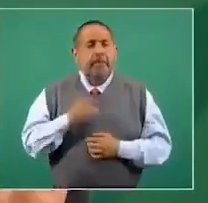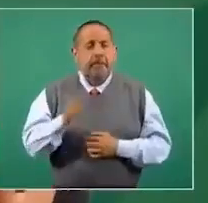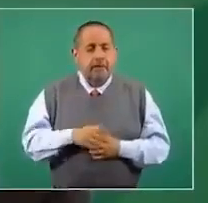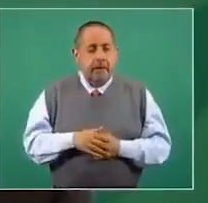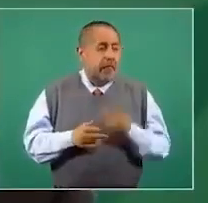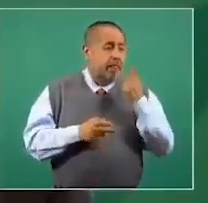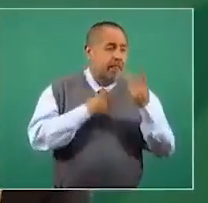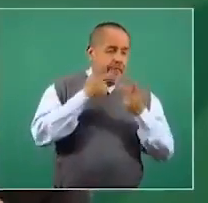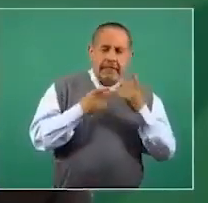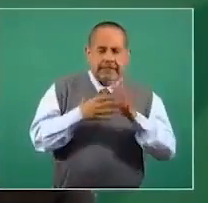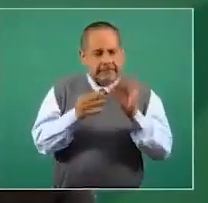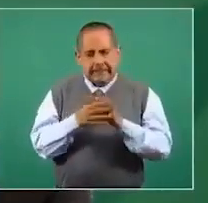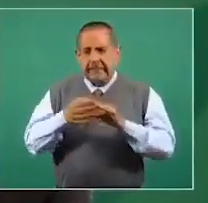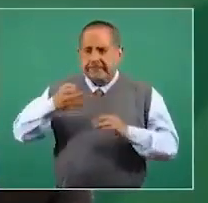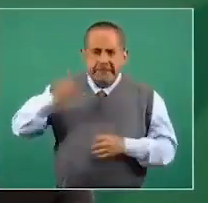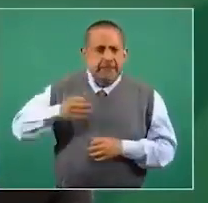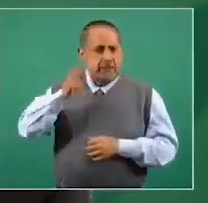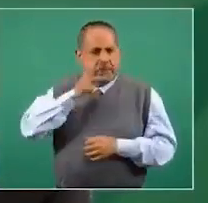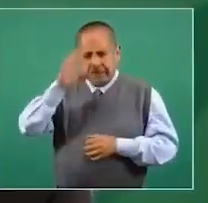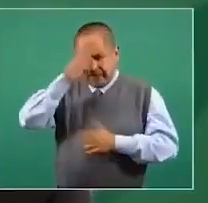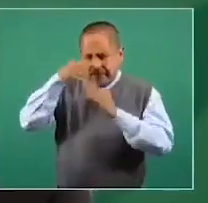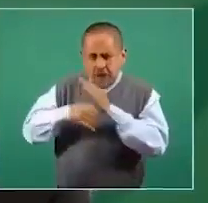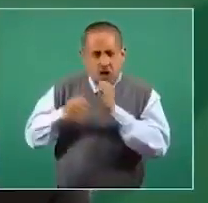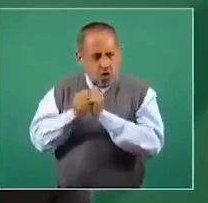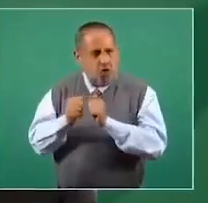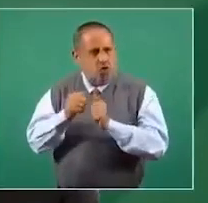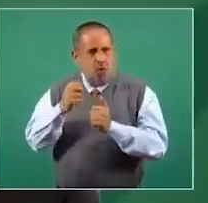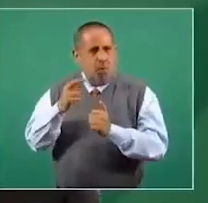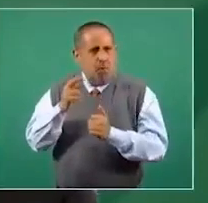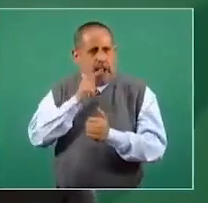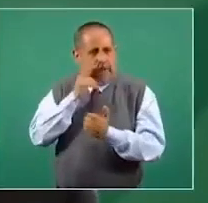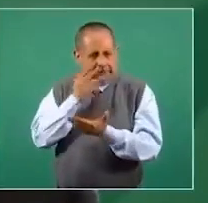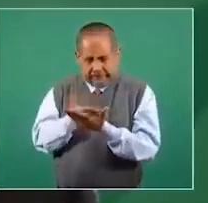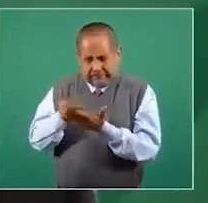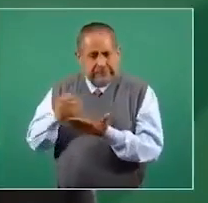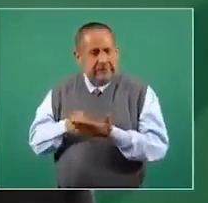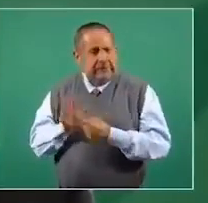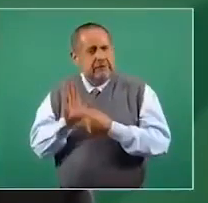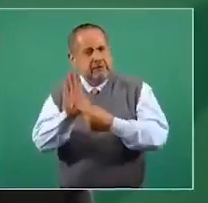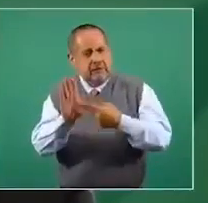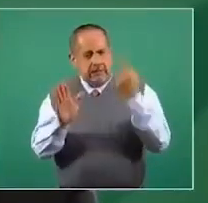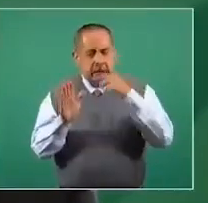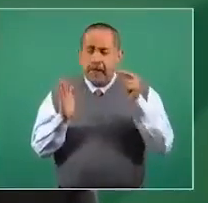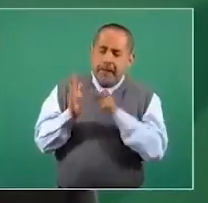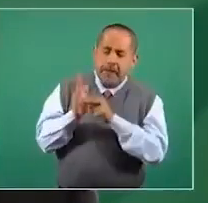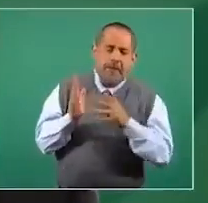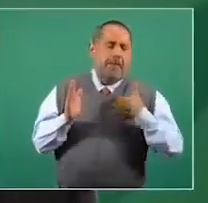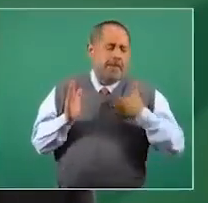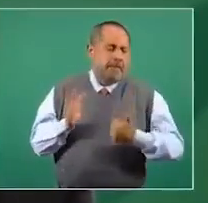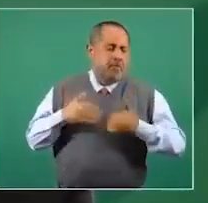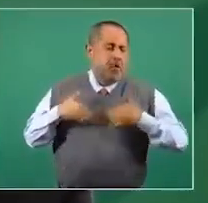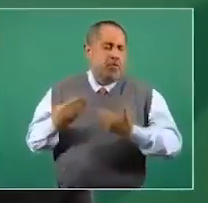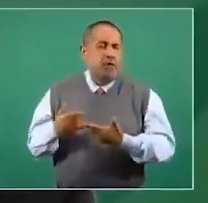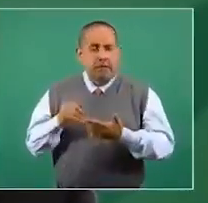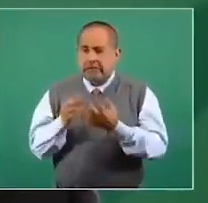un discurso constante, verificado, técnico, creíble, documentado, que le facilite a las personas compenetrarse con